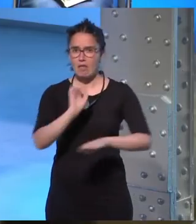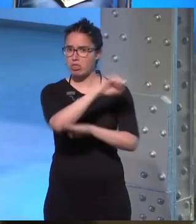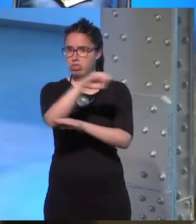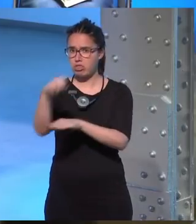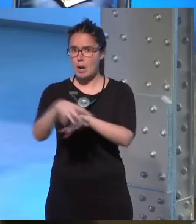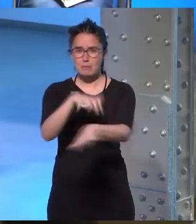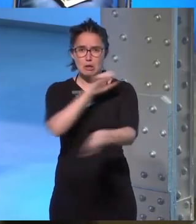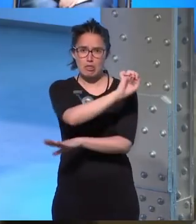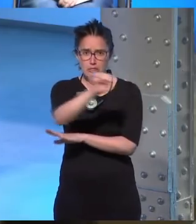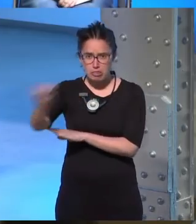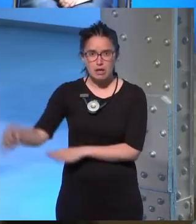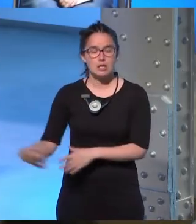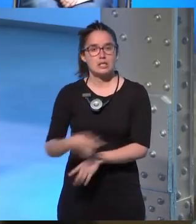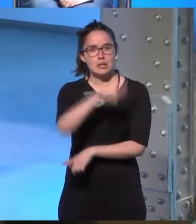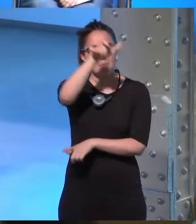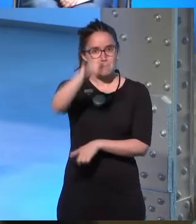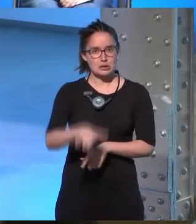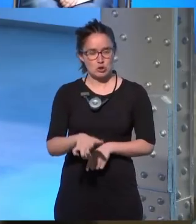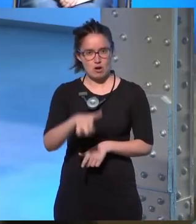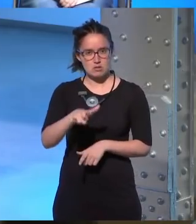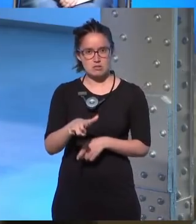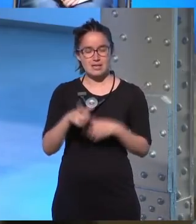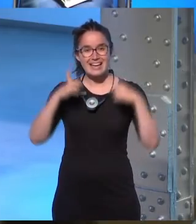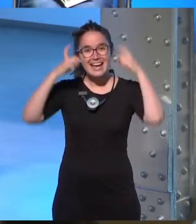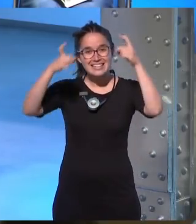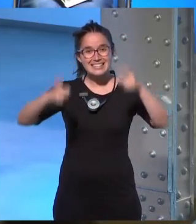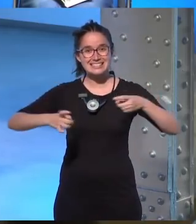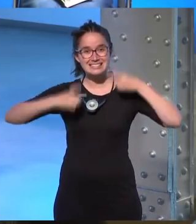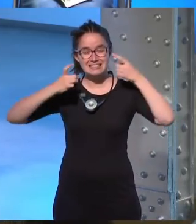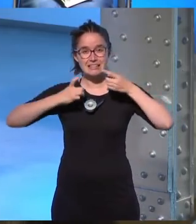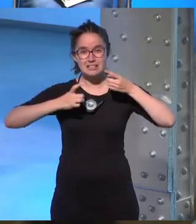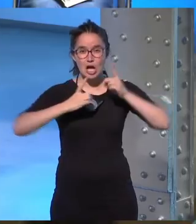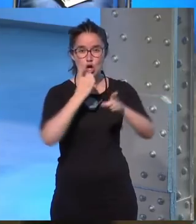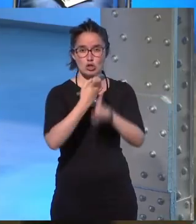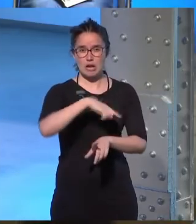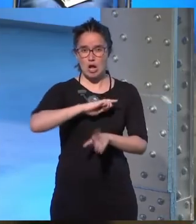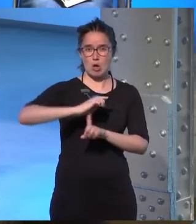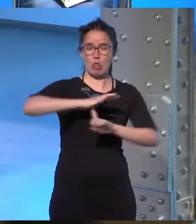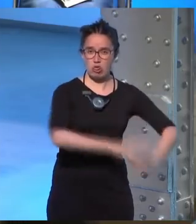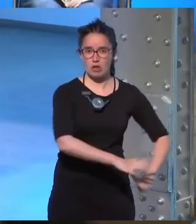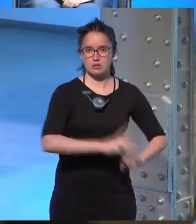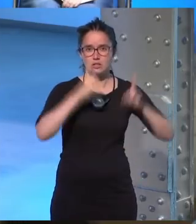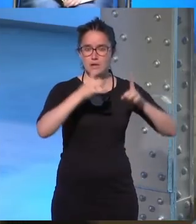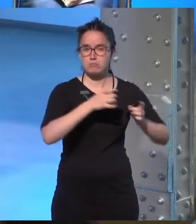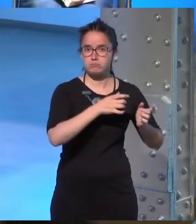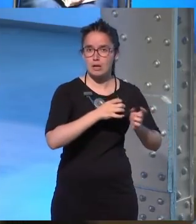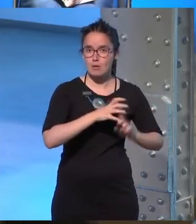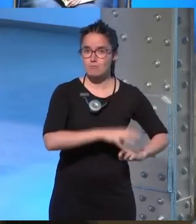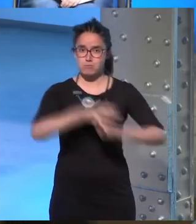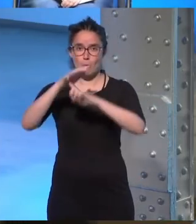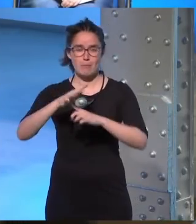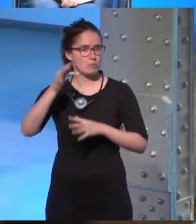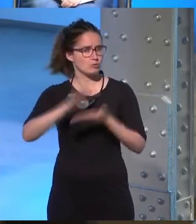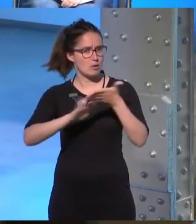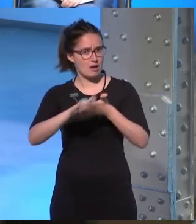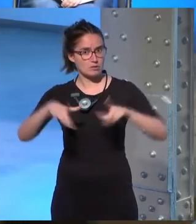muchedumbre, haz que toda esa persona que intenta aplastarte de alguna manera tenga que hacer algo positivo en la vida para que